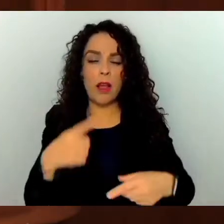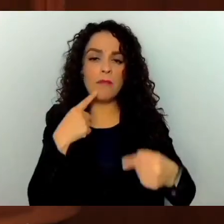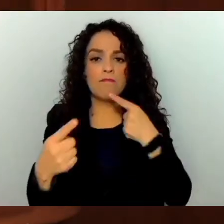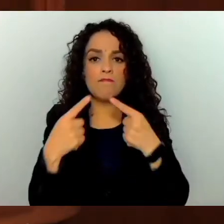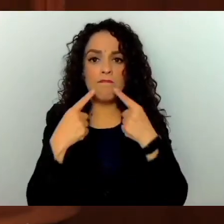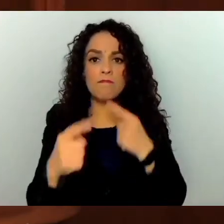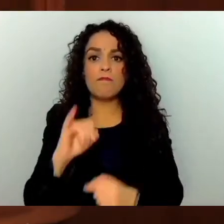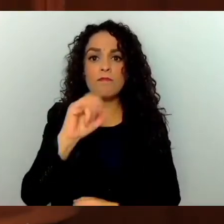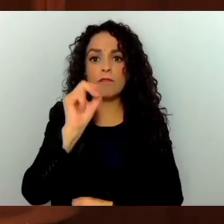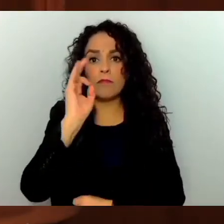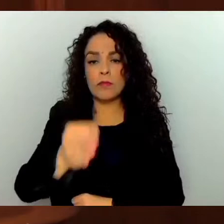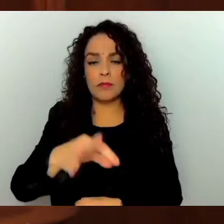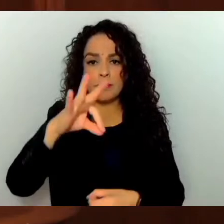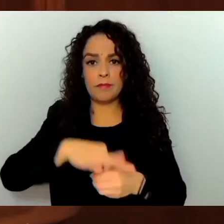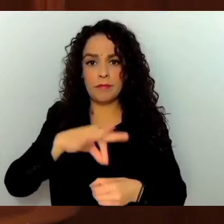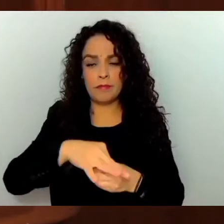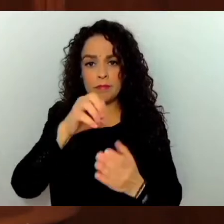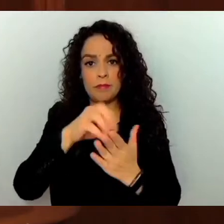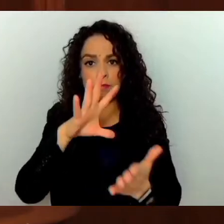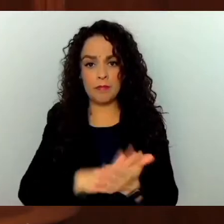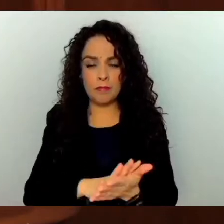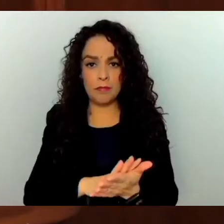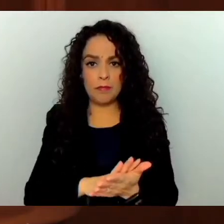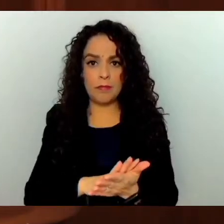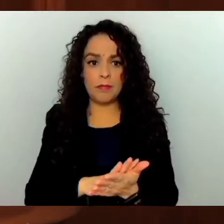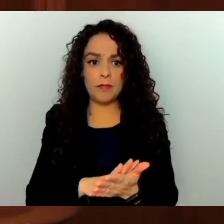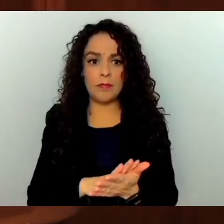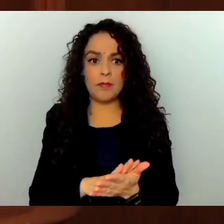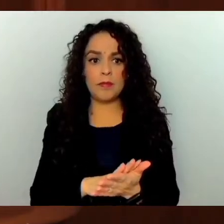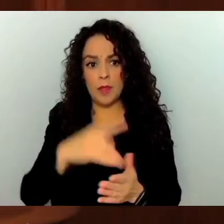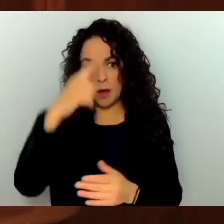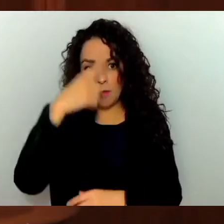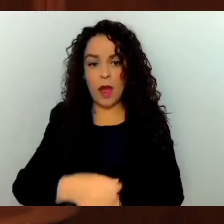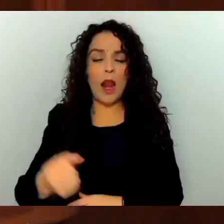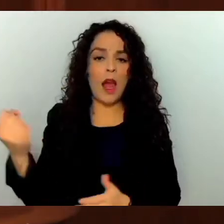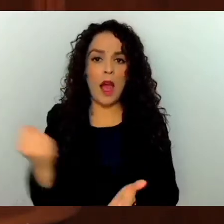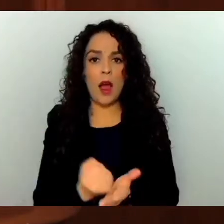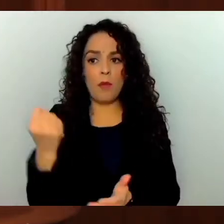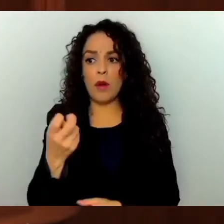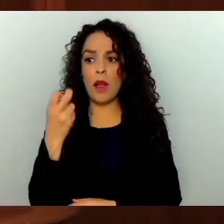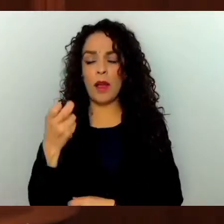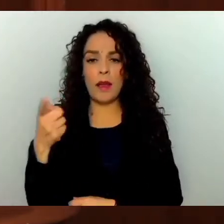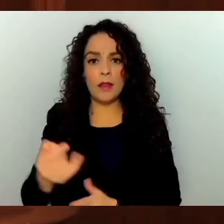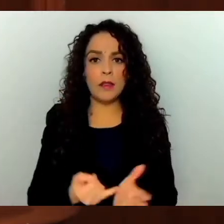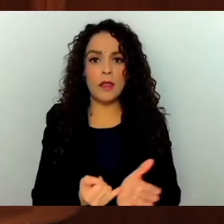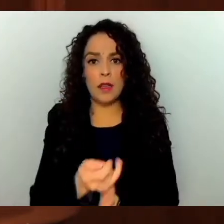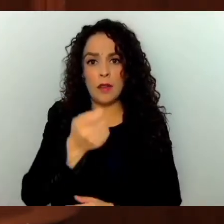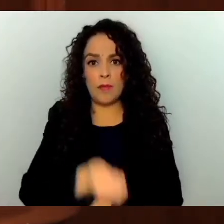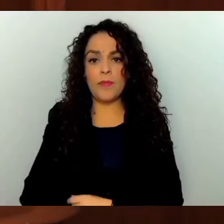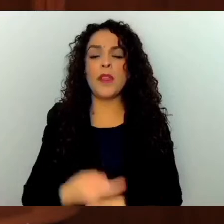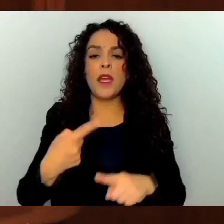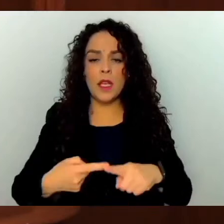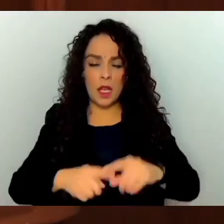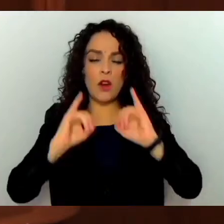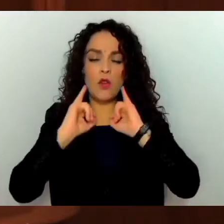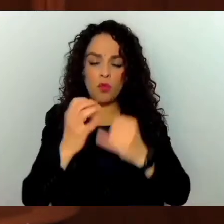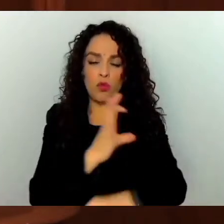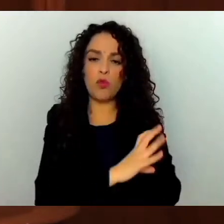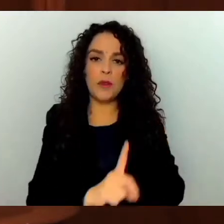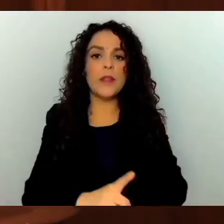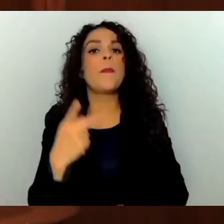votación en la sesión inmediata posterior a la aprobación del dictamen por parte de la Junta de Coordinación Política.